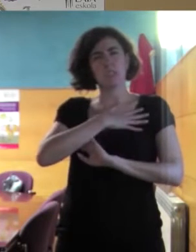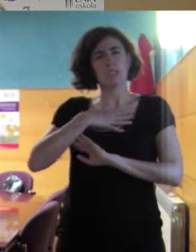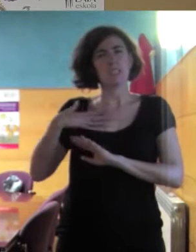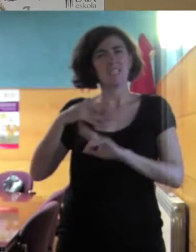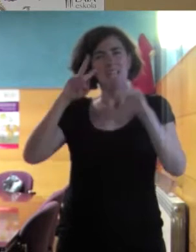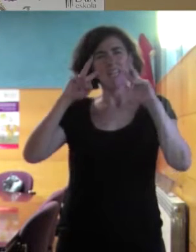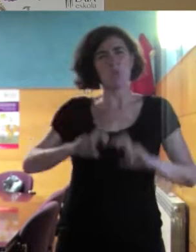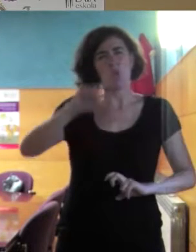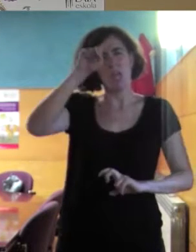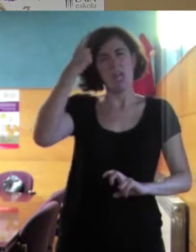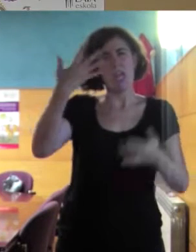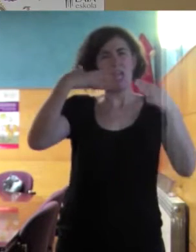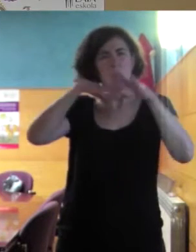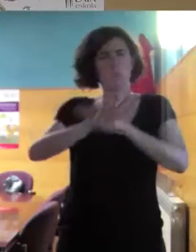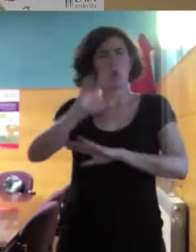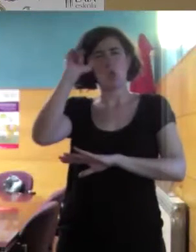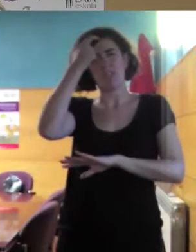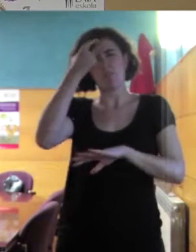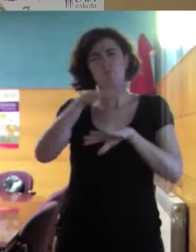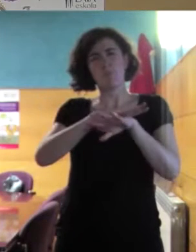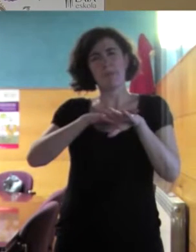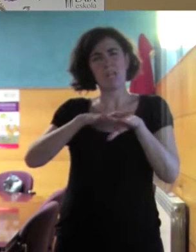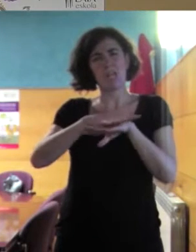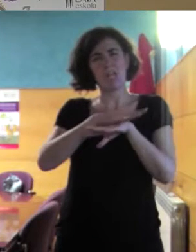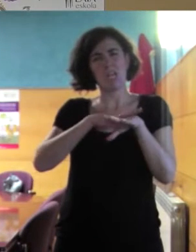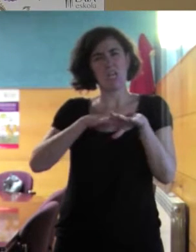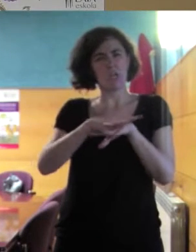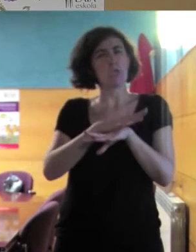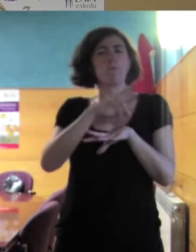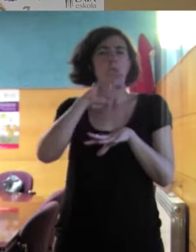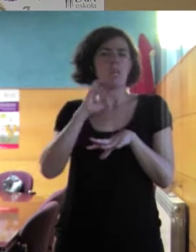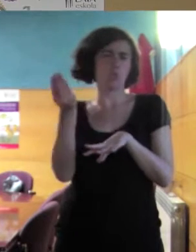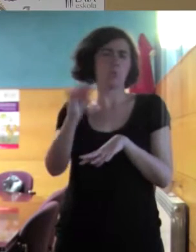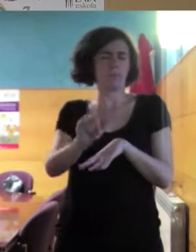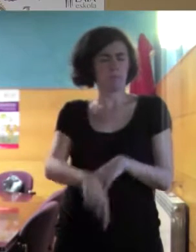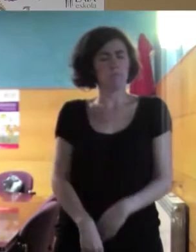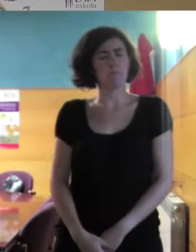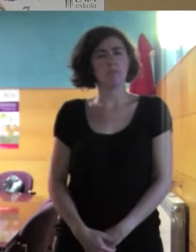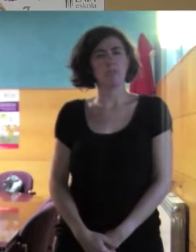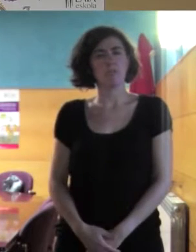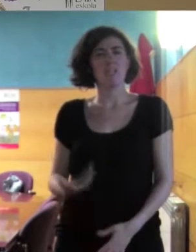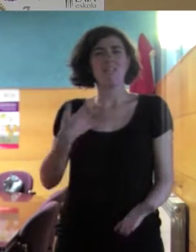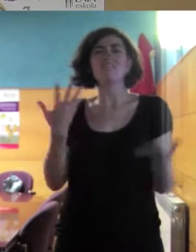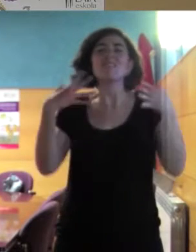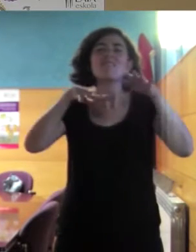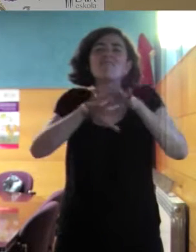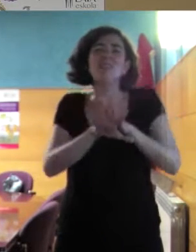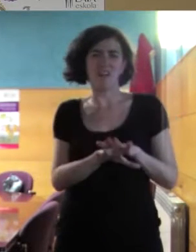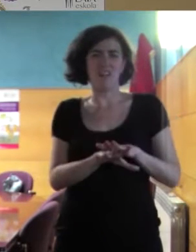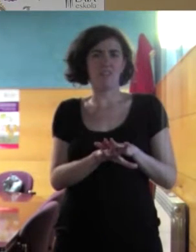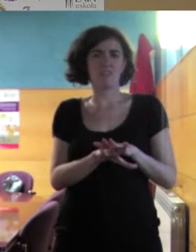interculturales que son muy básicos. Que son muy básicos y que son muy valiosos al mismo tiempo. ¿Qué es integrarse? Esta palabra